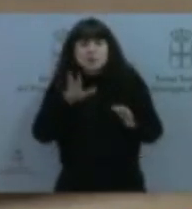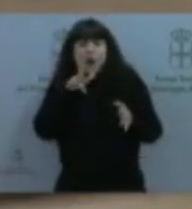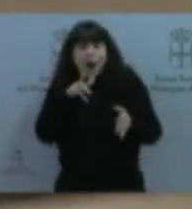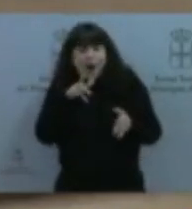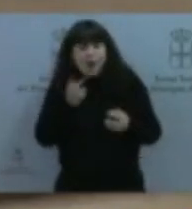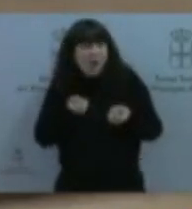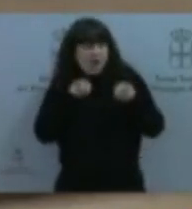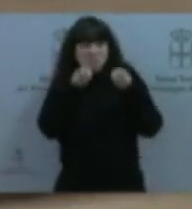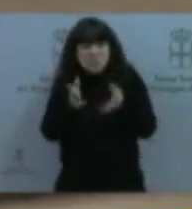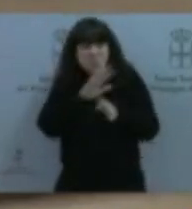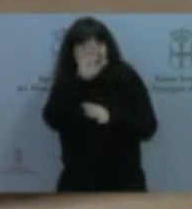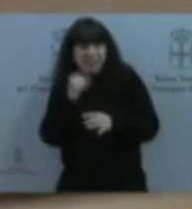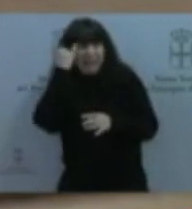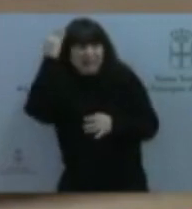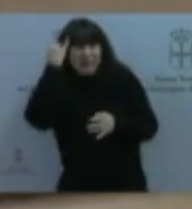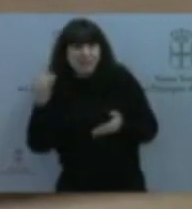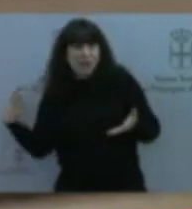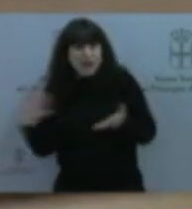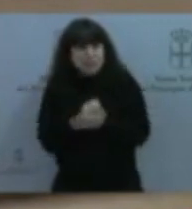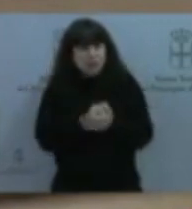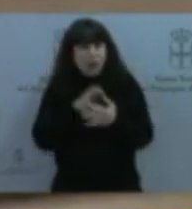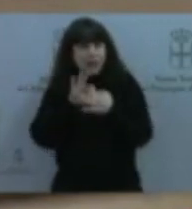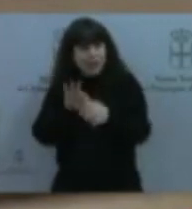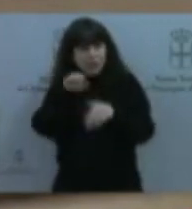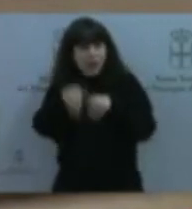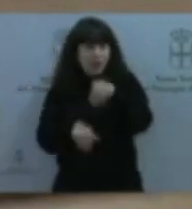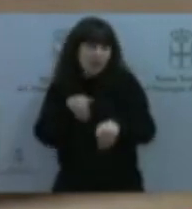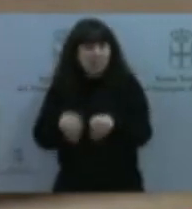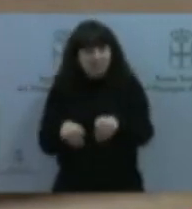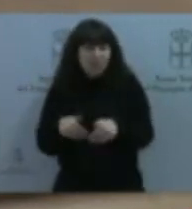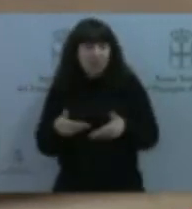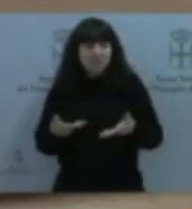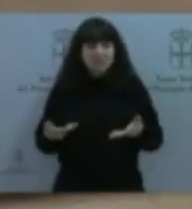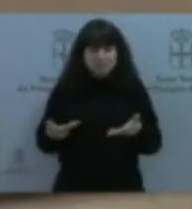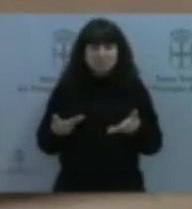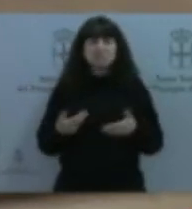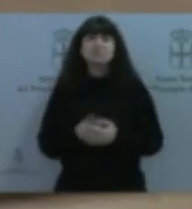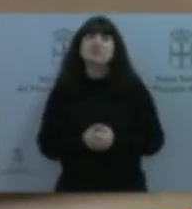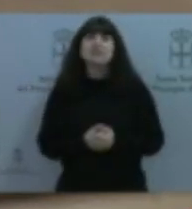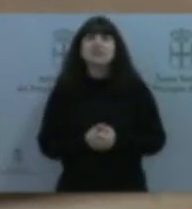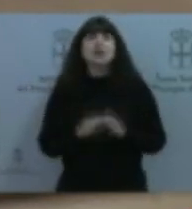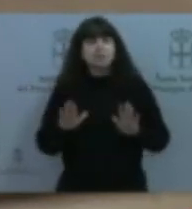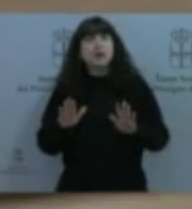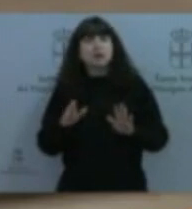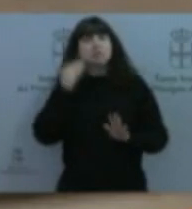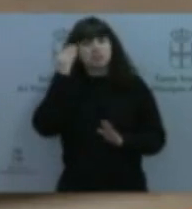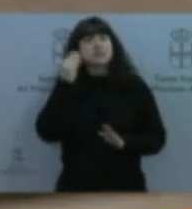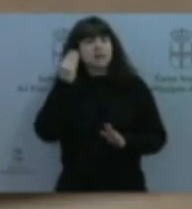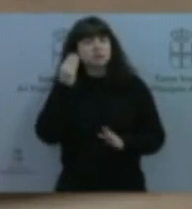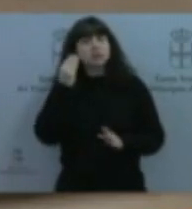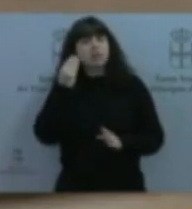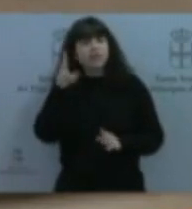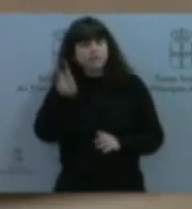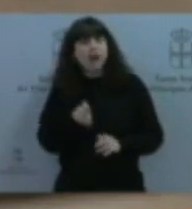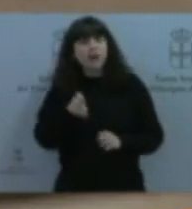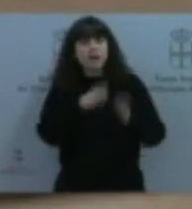trasfondo político de diferente alcance. Aún así, creemos que es pertinente el reconocimiento de esta figura, que además